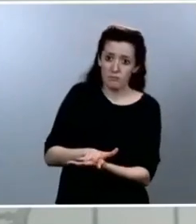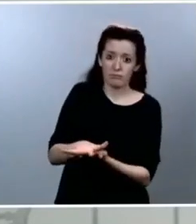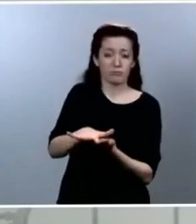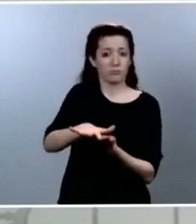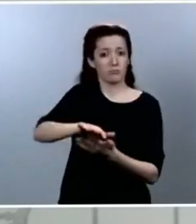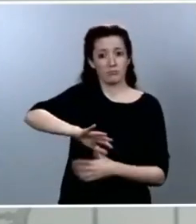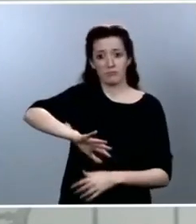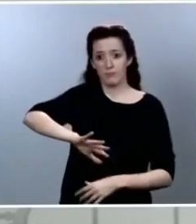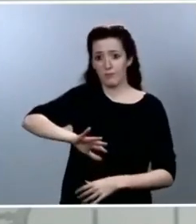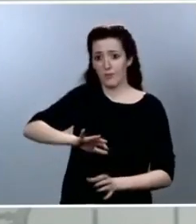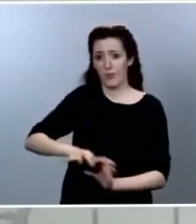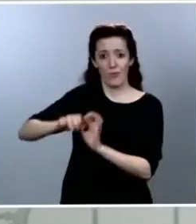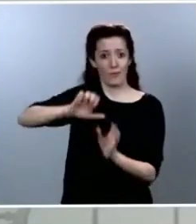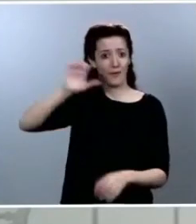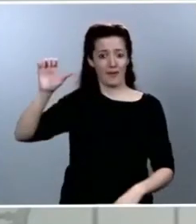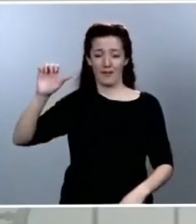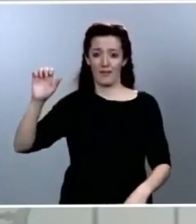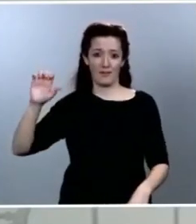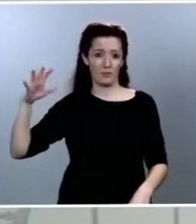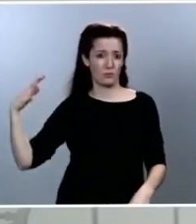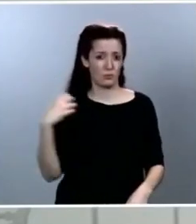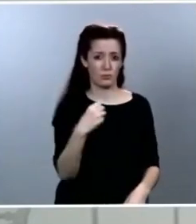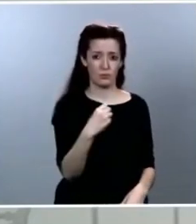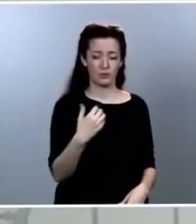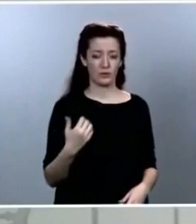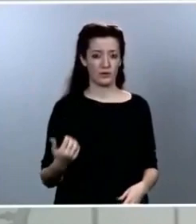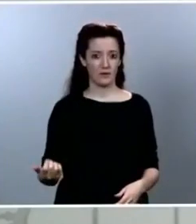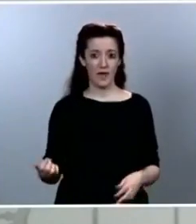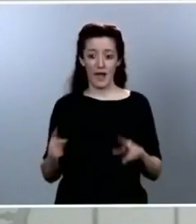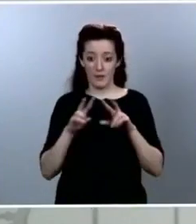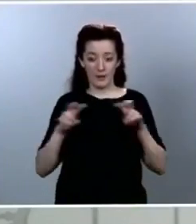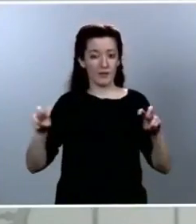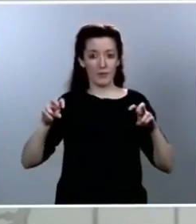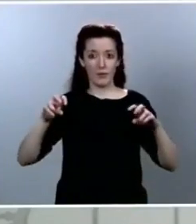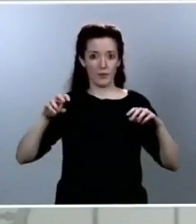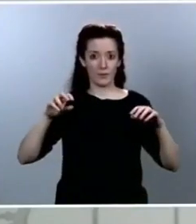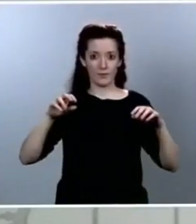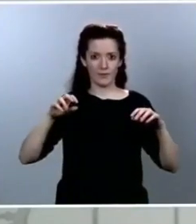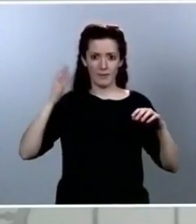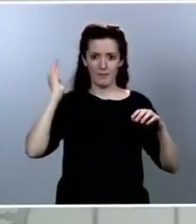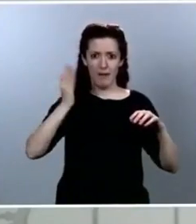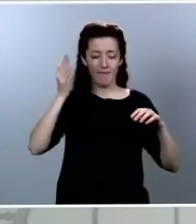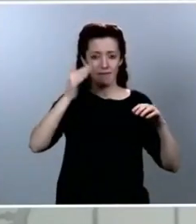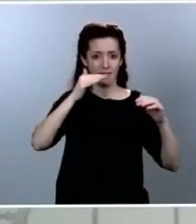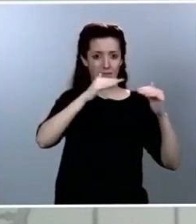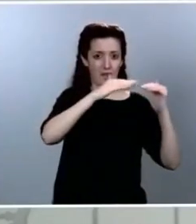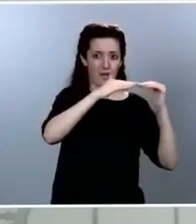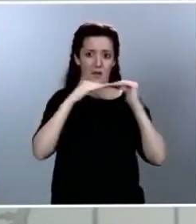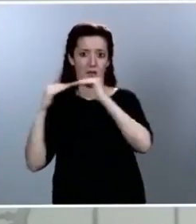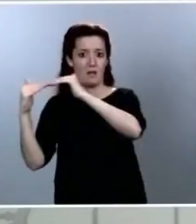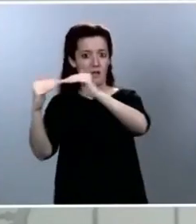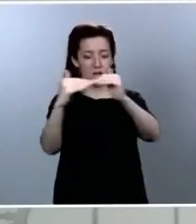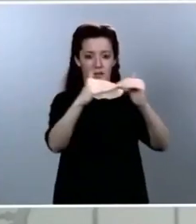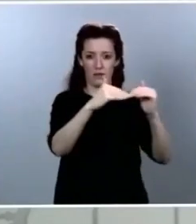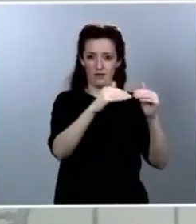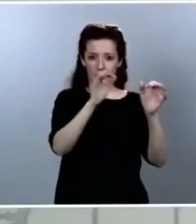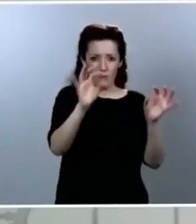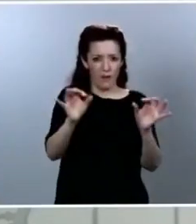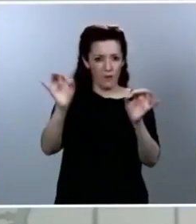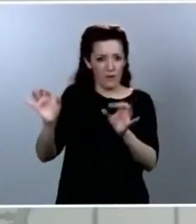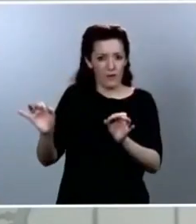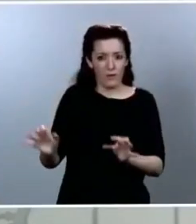en un primer momento. Y, en consecuencia, lo que se pone en cuestión y lo que se interroga a la ciudadanía es